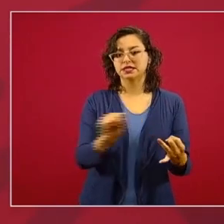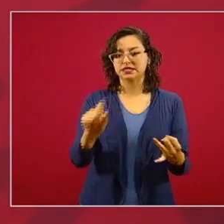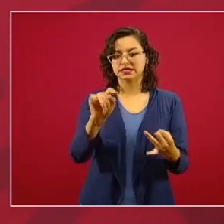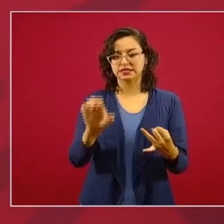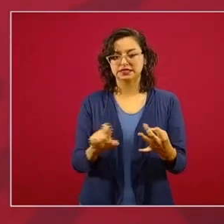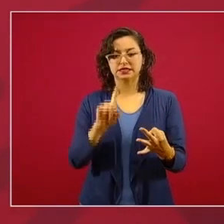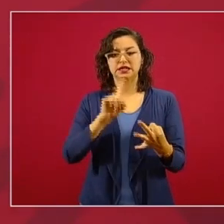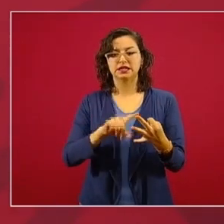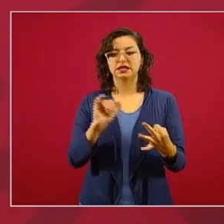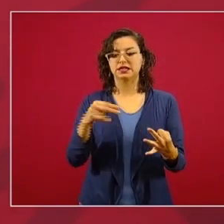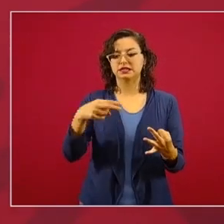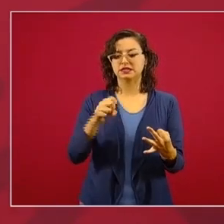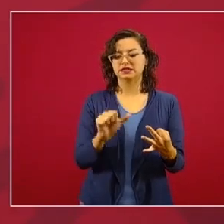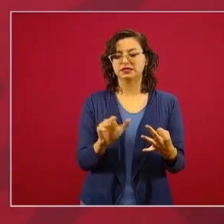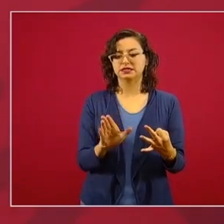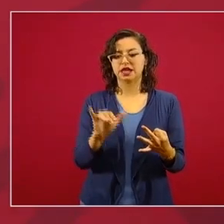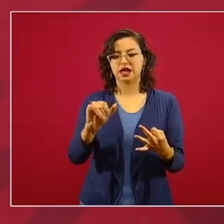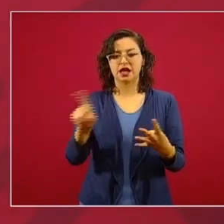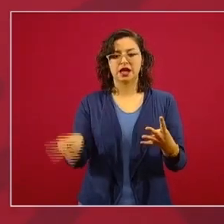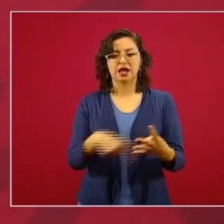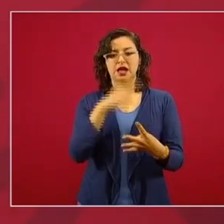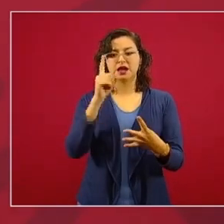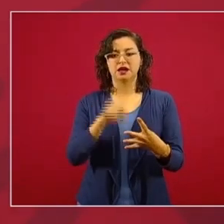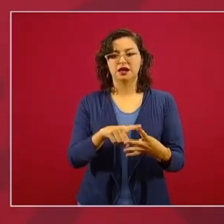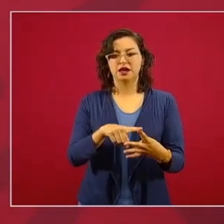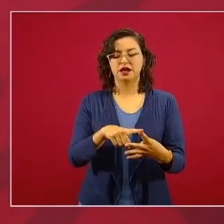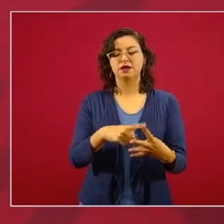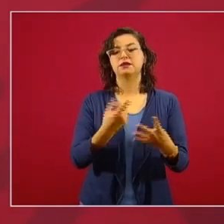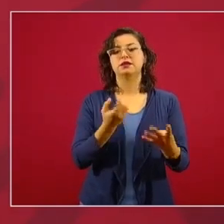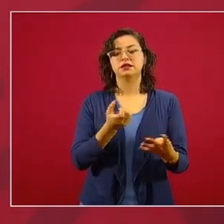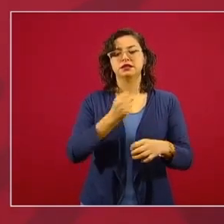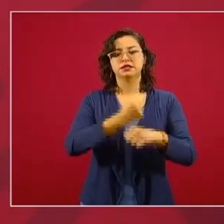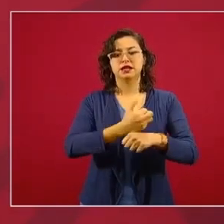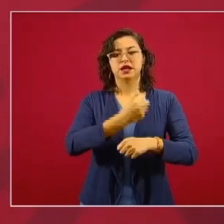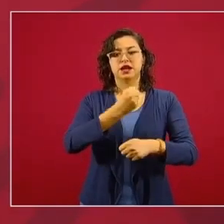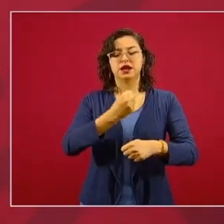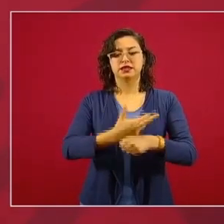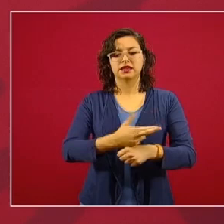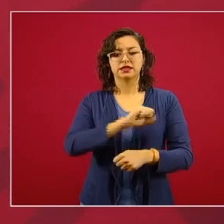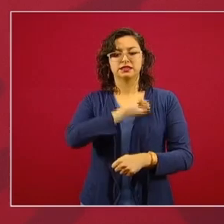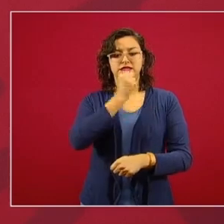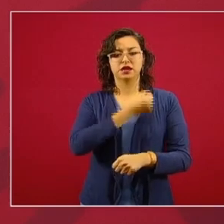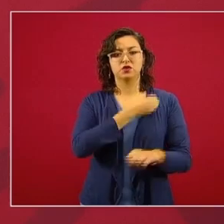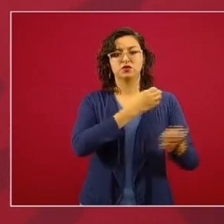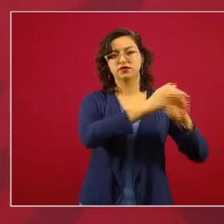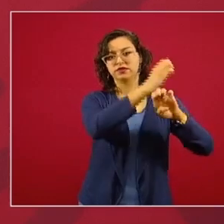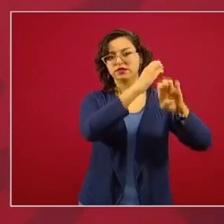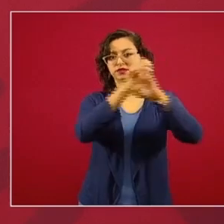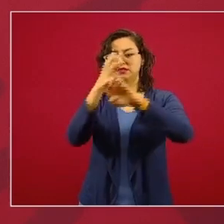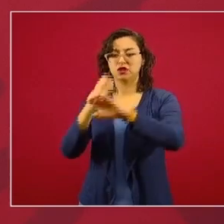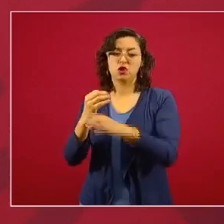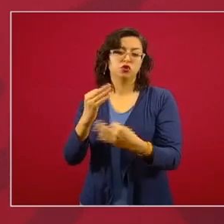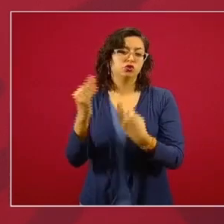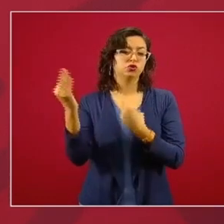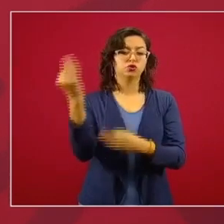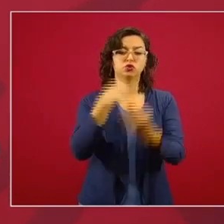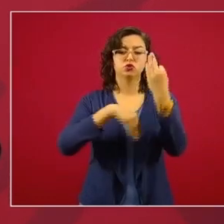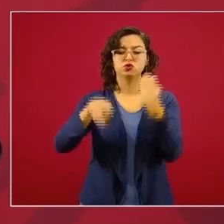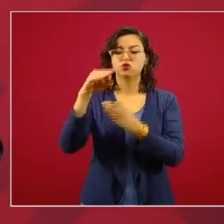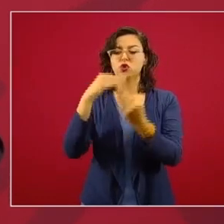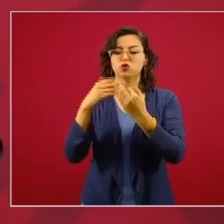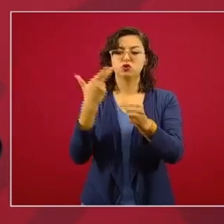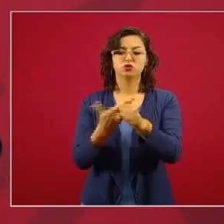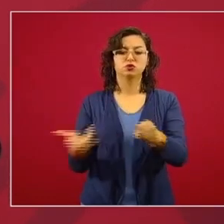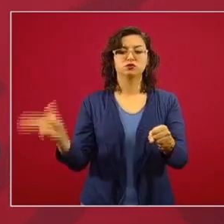al Insabi, a las Secretarías de Salud de los estados, a toda la red de instituciones públicas que están